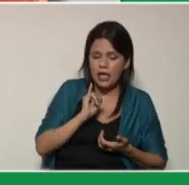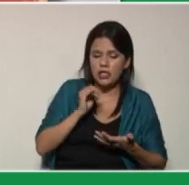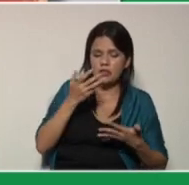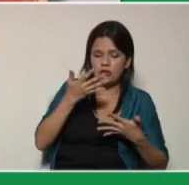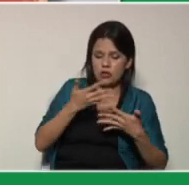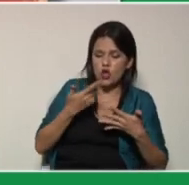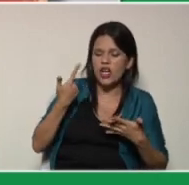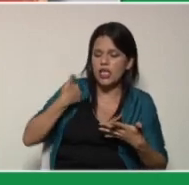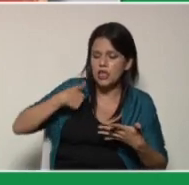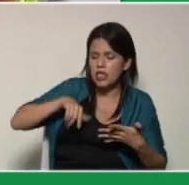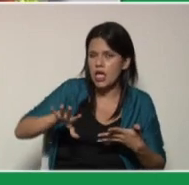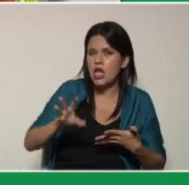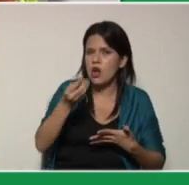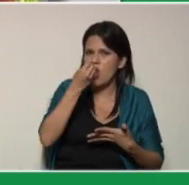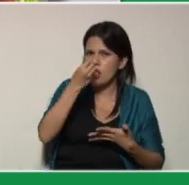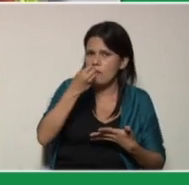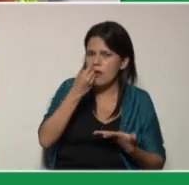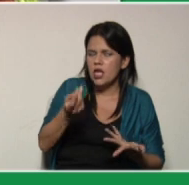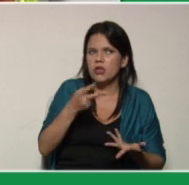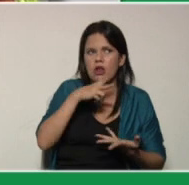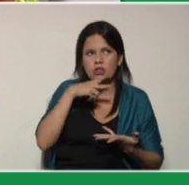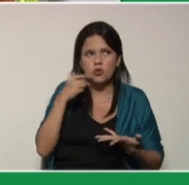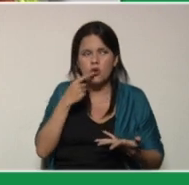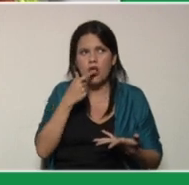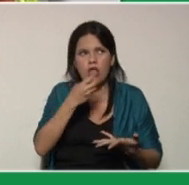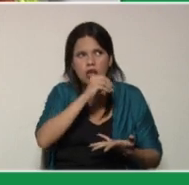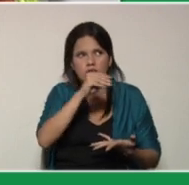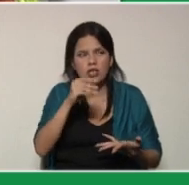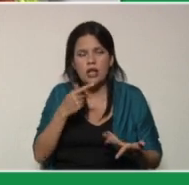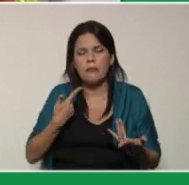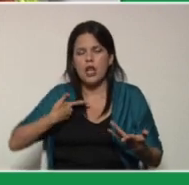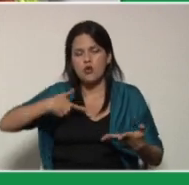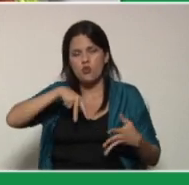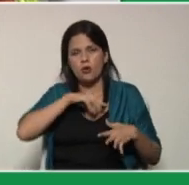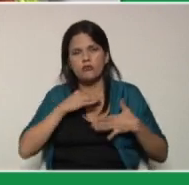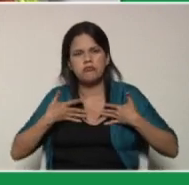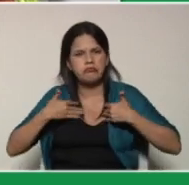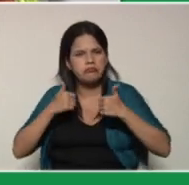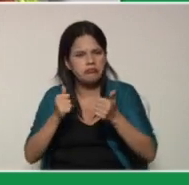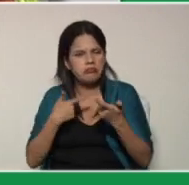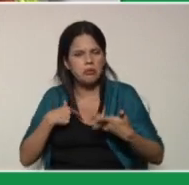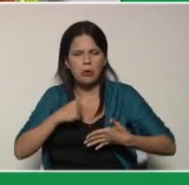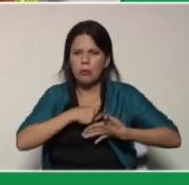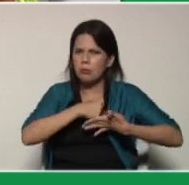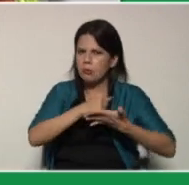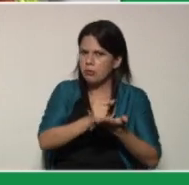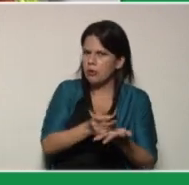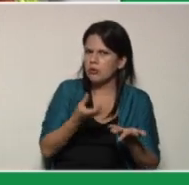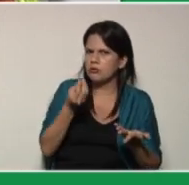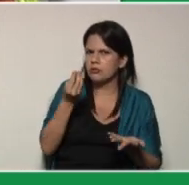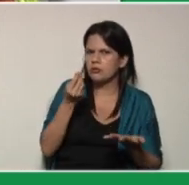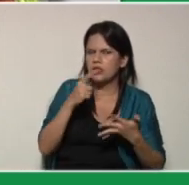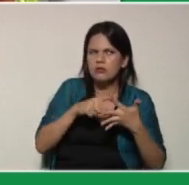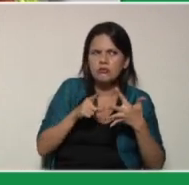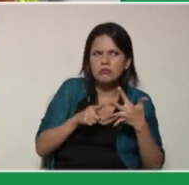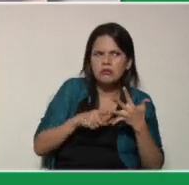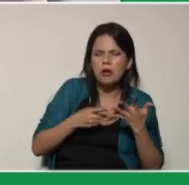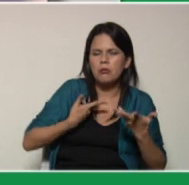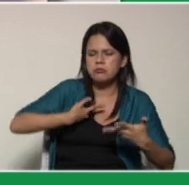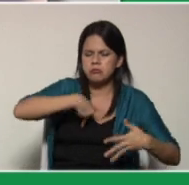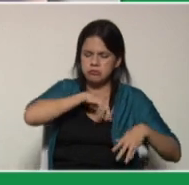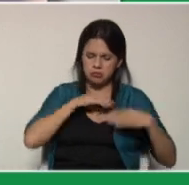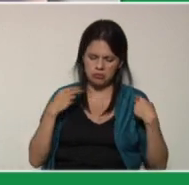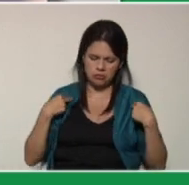los que tienen los alimentos para nuestra salud, cómo ayudan esas vitaminas en nuestro cuerpo para